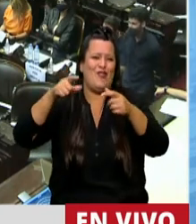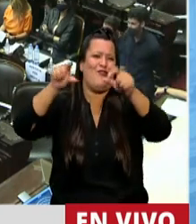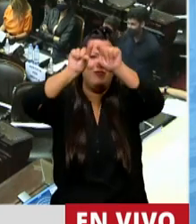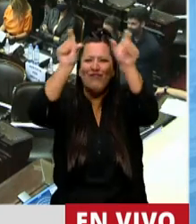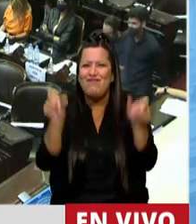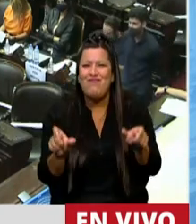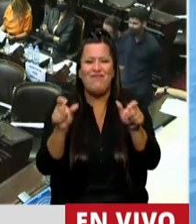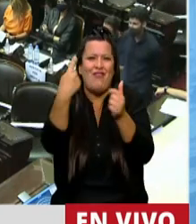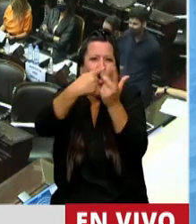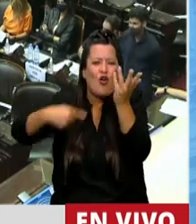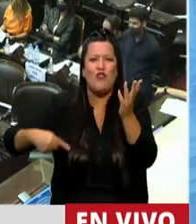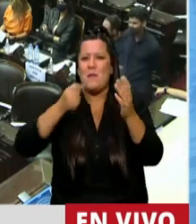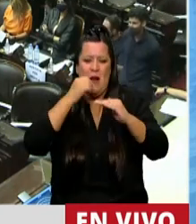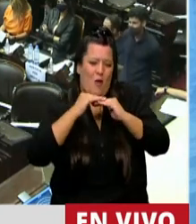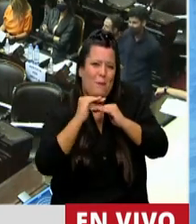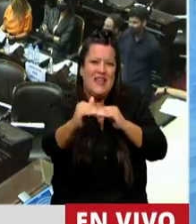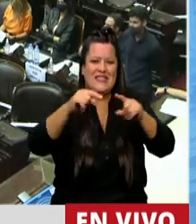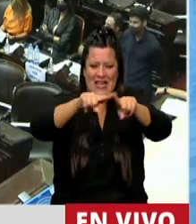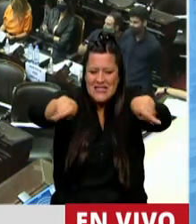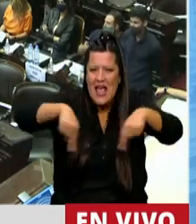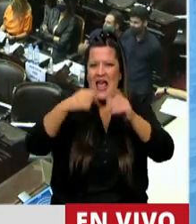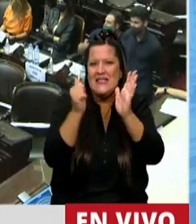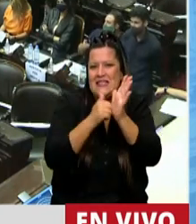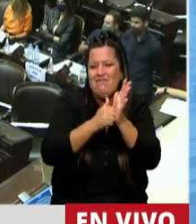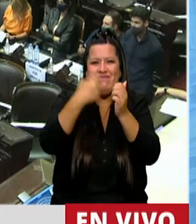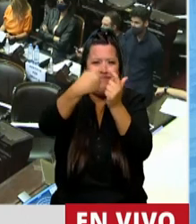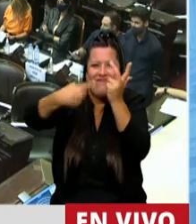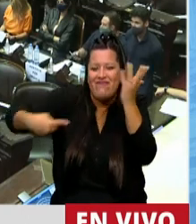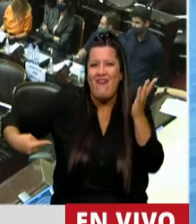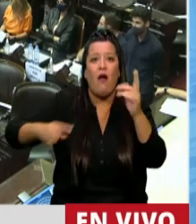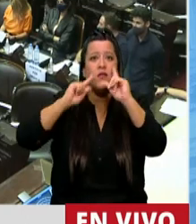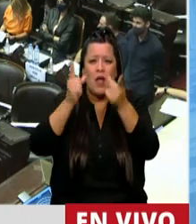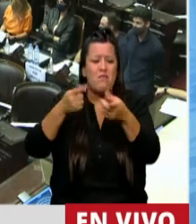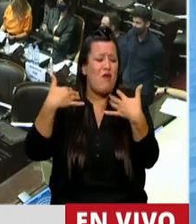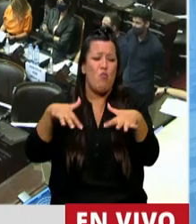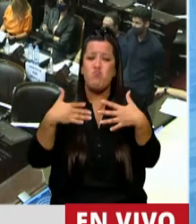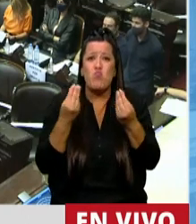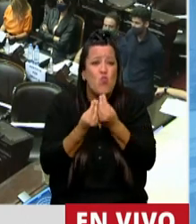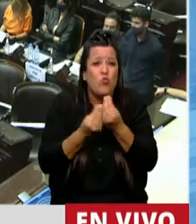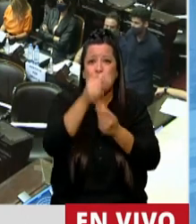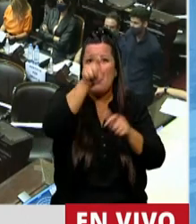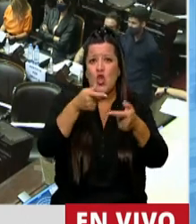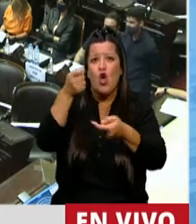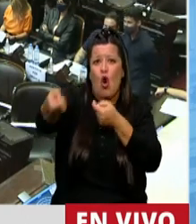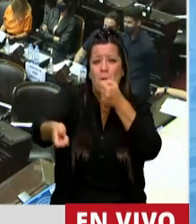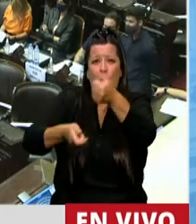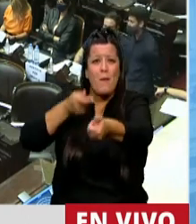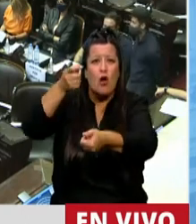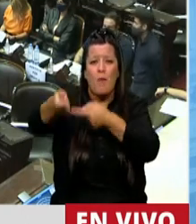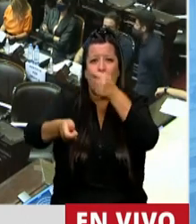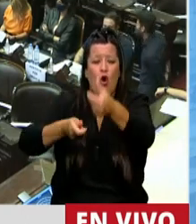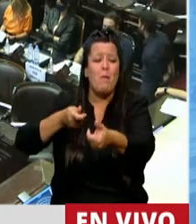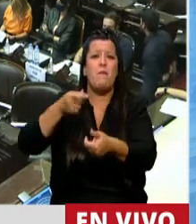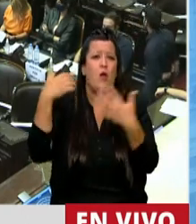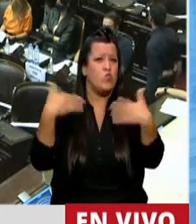lo que hace a los pisos, cerámicos y demás, donde hay una demanda importante de parte de distintos